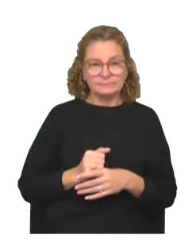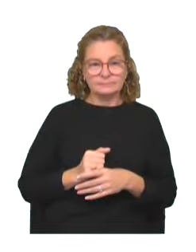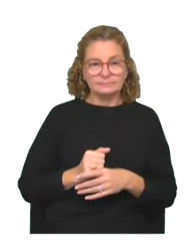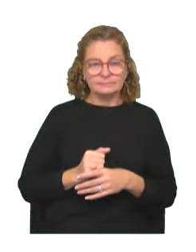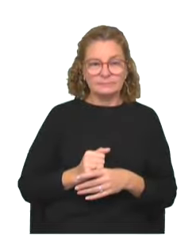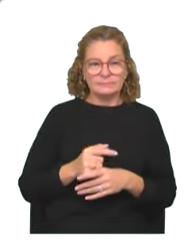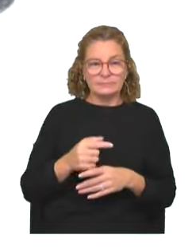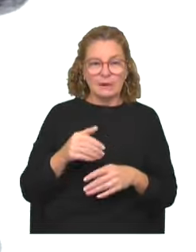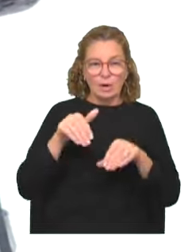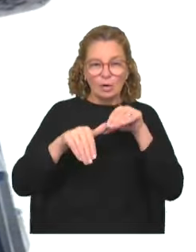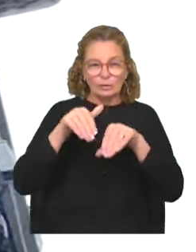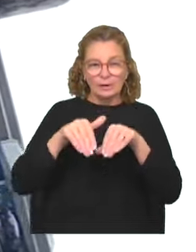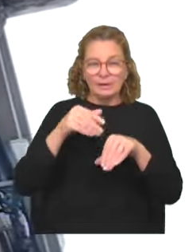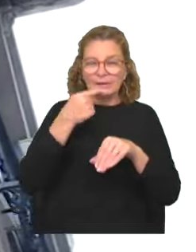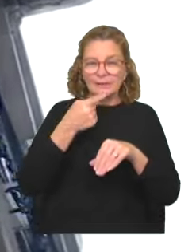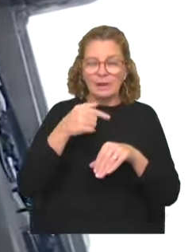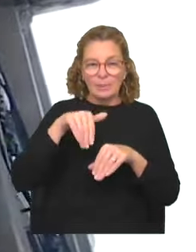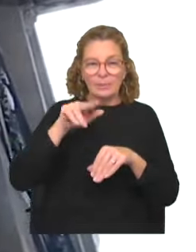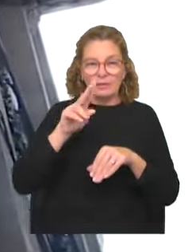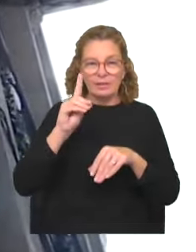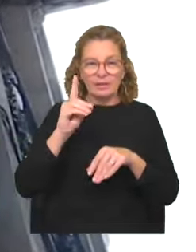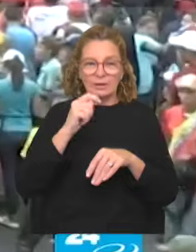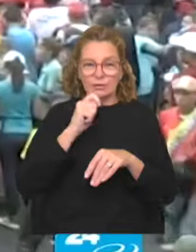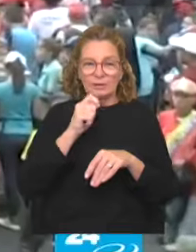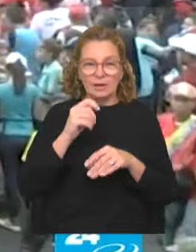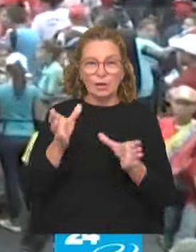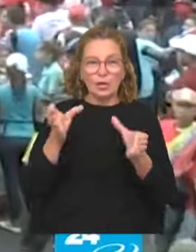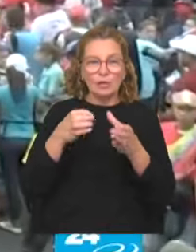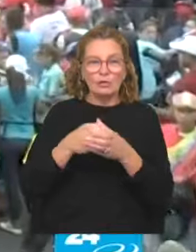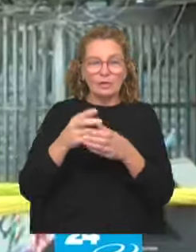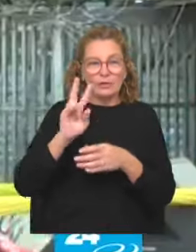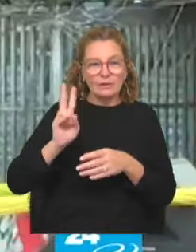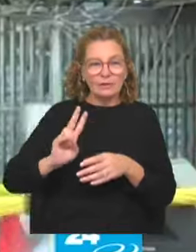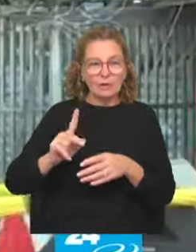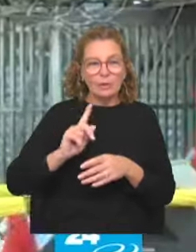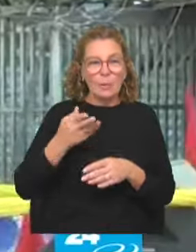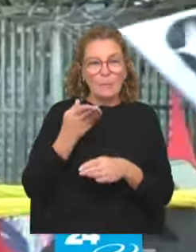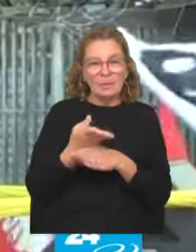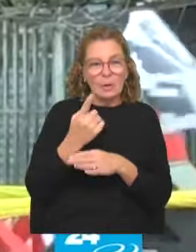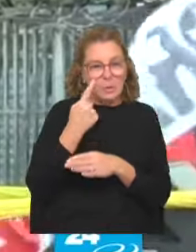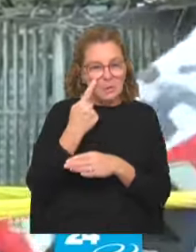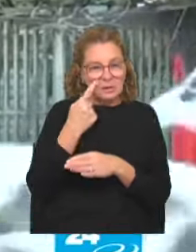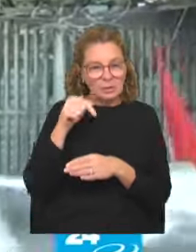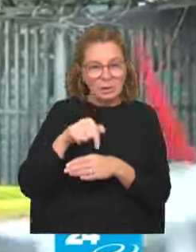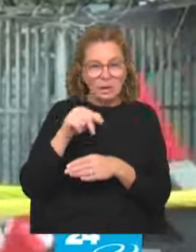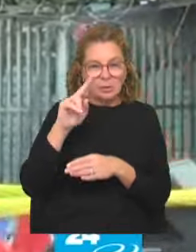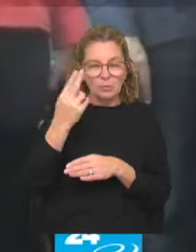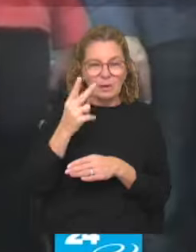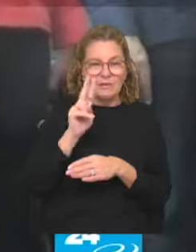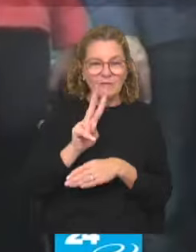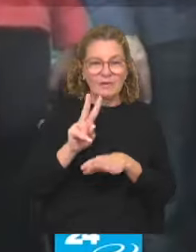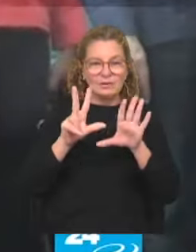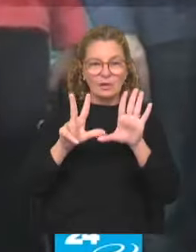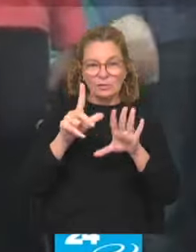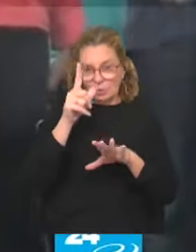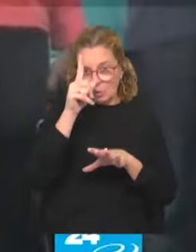Fuentes de la Corte Electoral dijeron a MBD Noticias que el Consejo Electoral Venezolano no solicitó observadores uruguayos para el 28 de